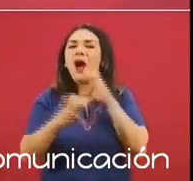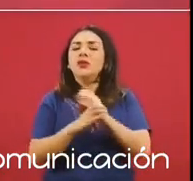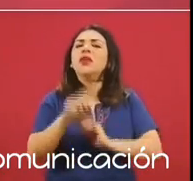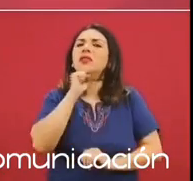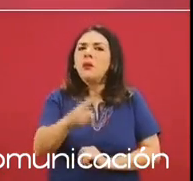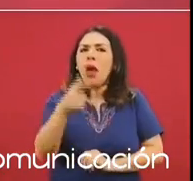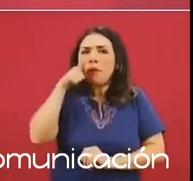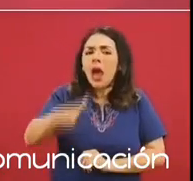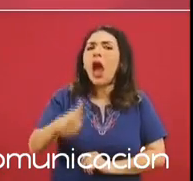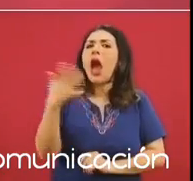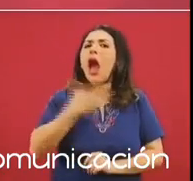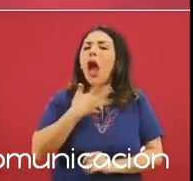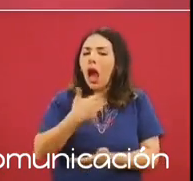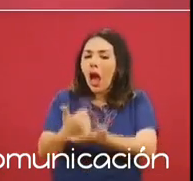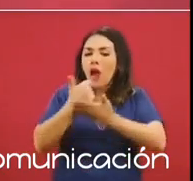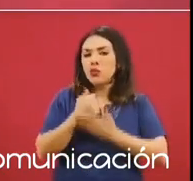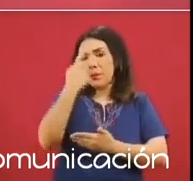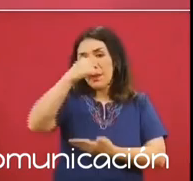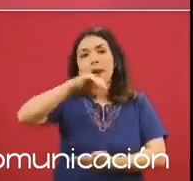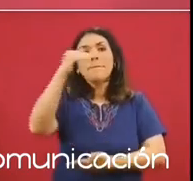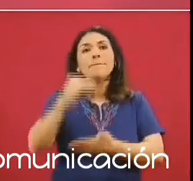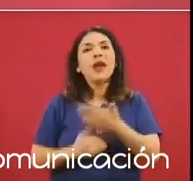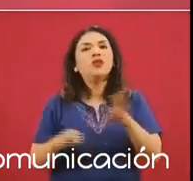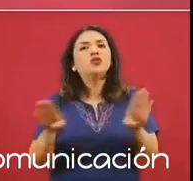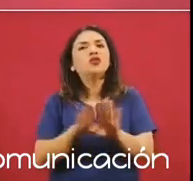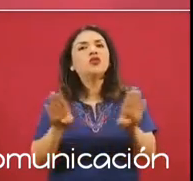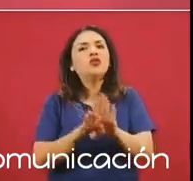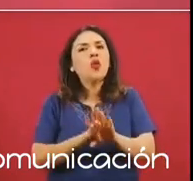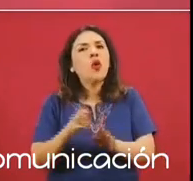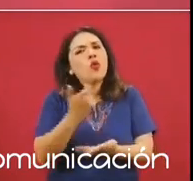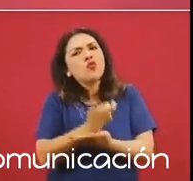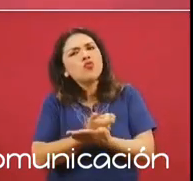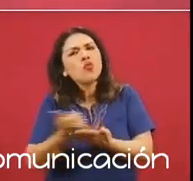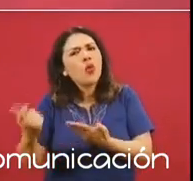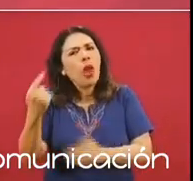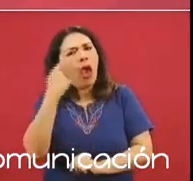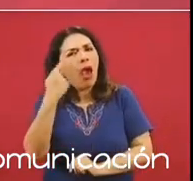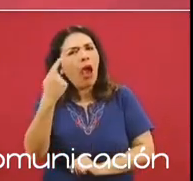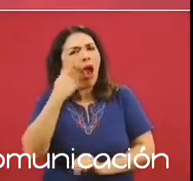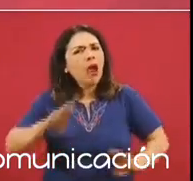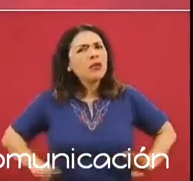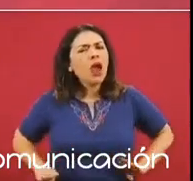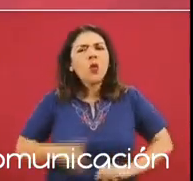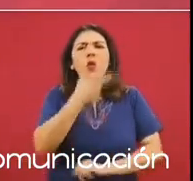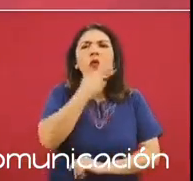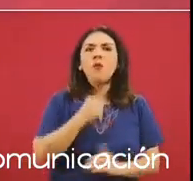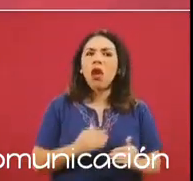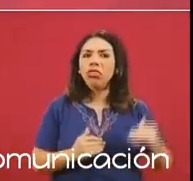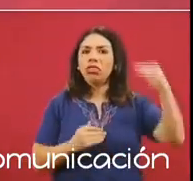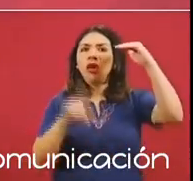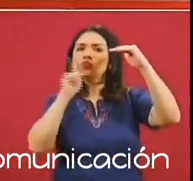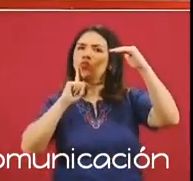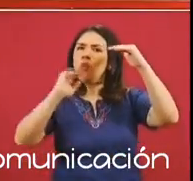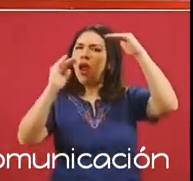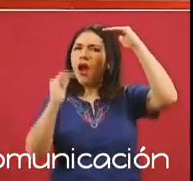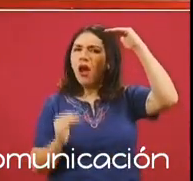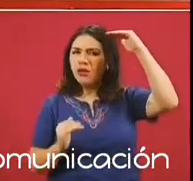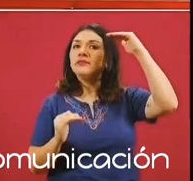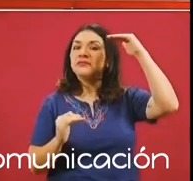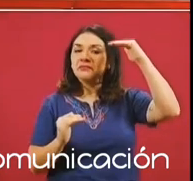nos han venido ayudando a reducir la brecha salarial que existe entre hombres y mujeres.